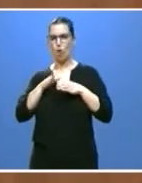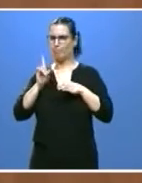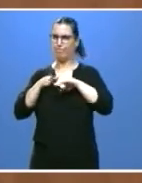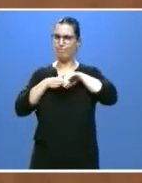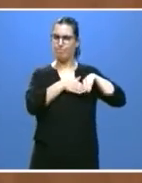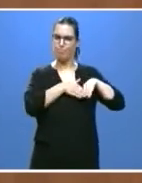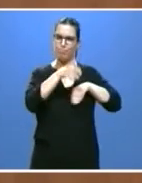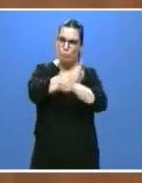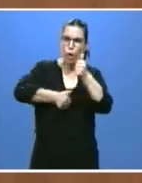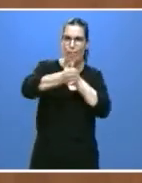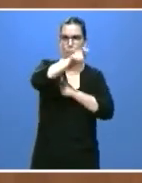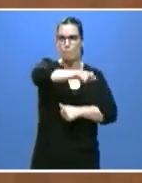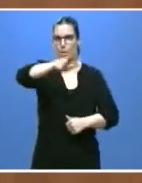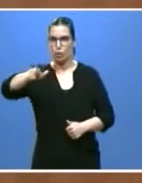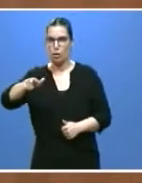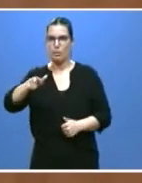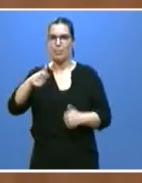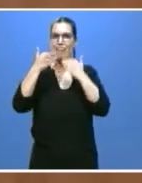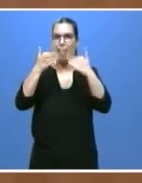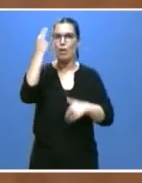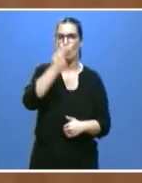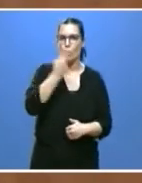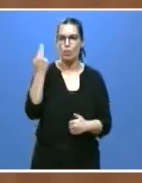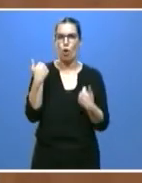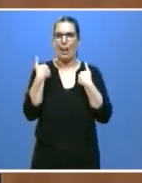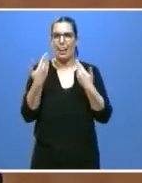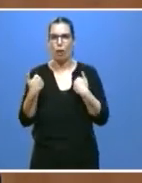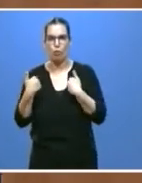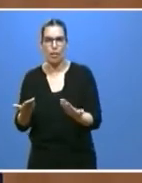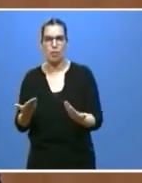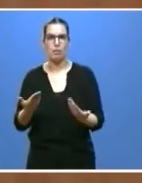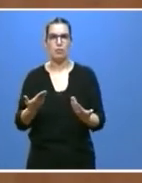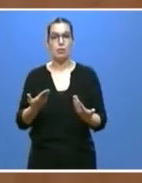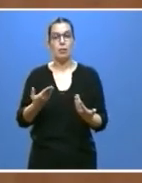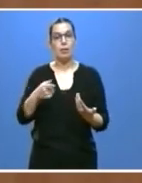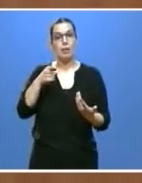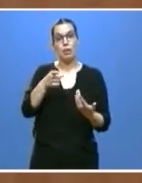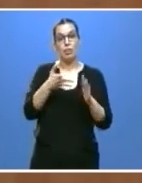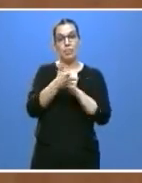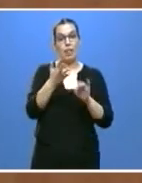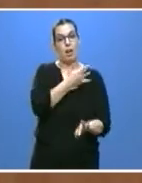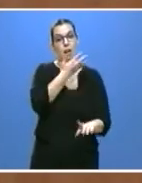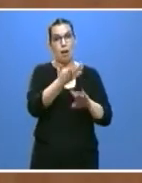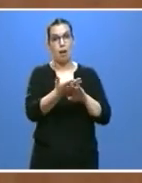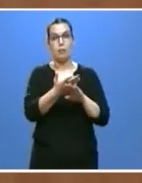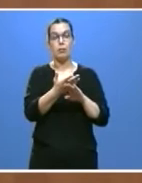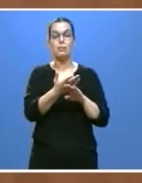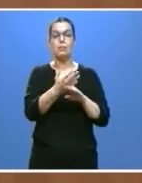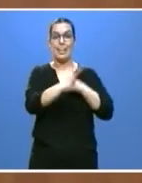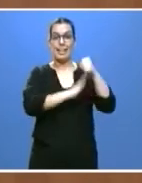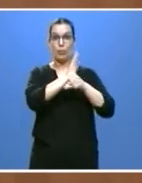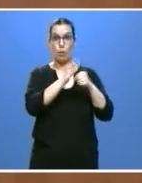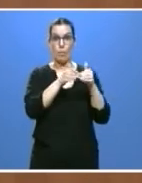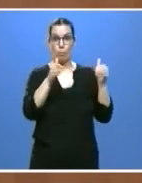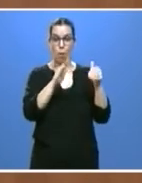la generosidad y la responsabilidad. Este pacto completará los compromisos asumidos al comenzar la legislatura,